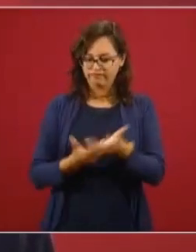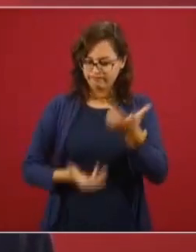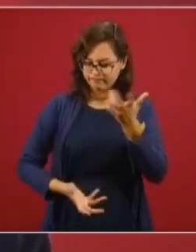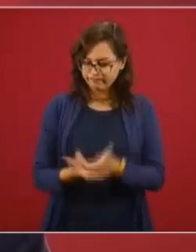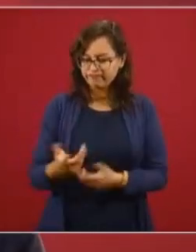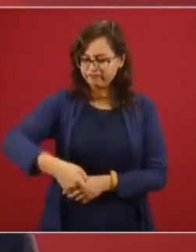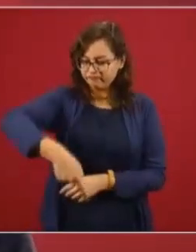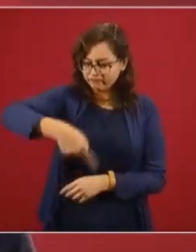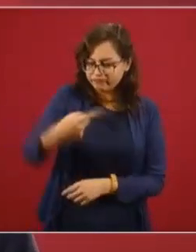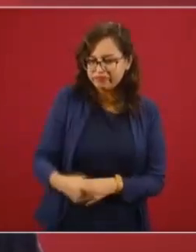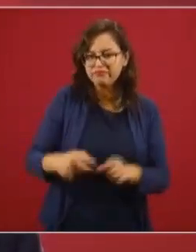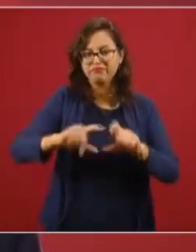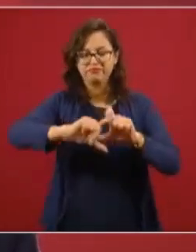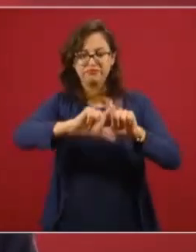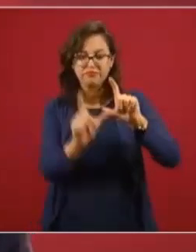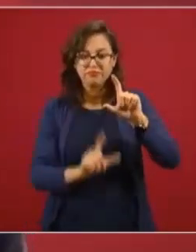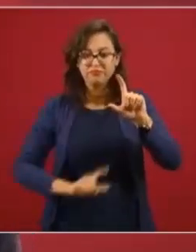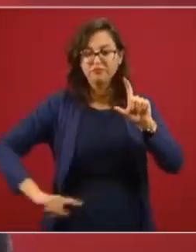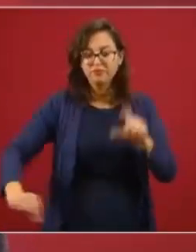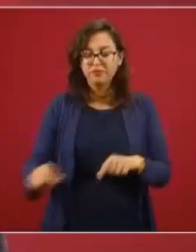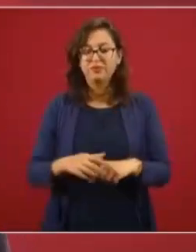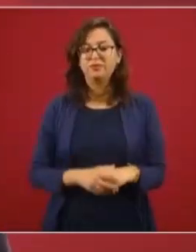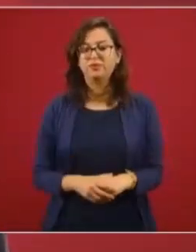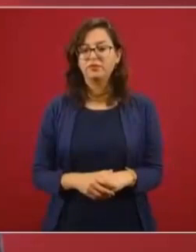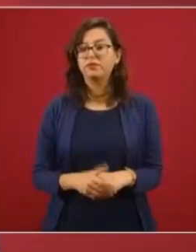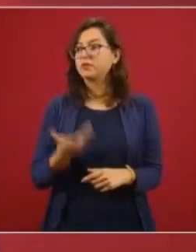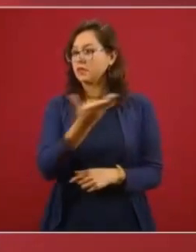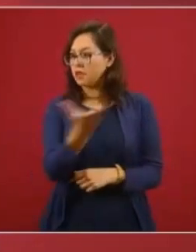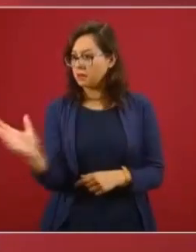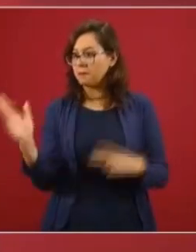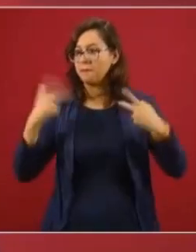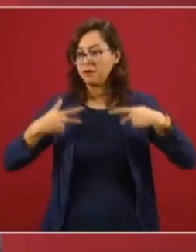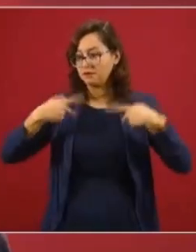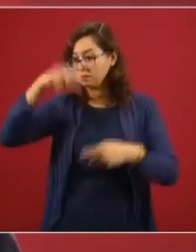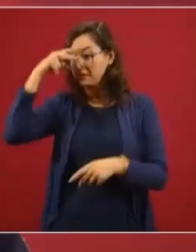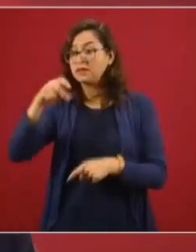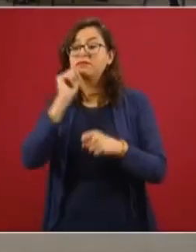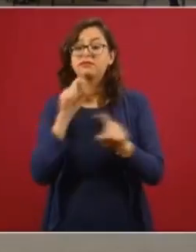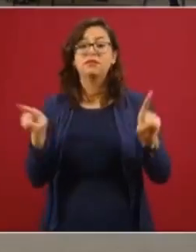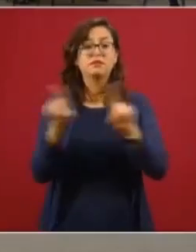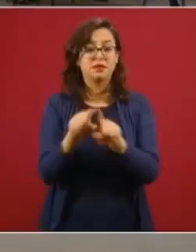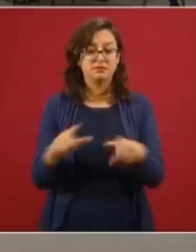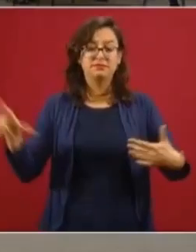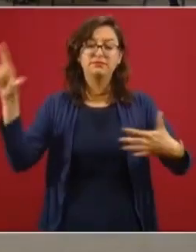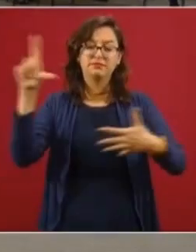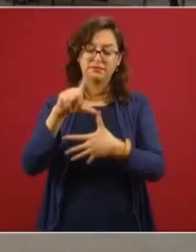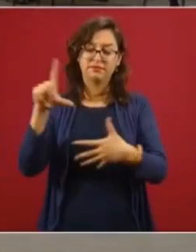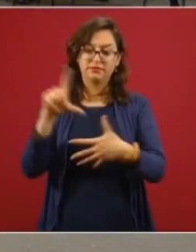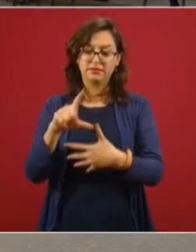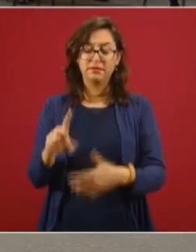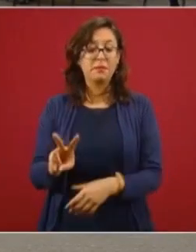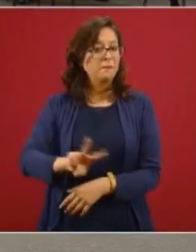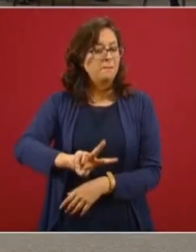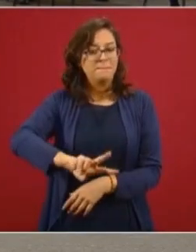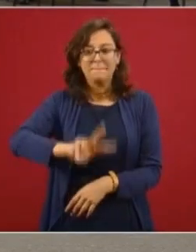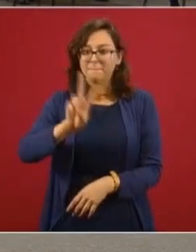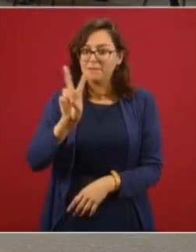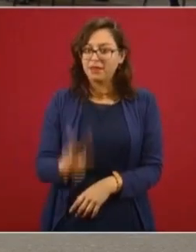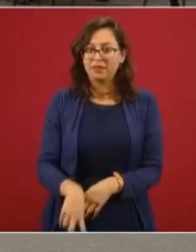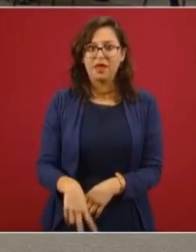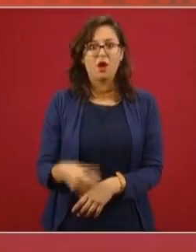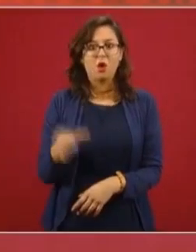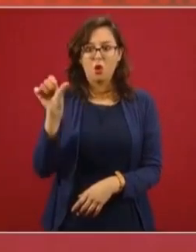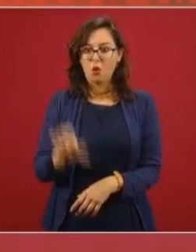para México, por México, para los mexicanos y para América Latina. Sin duda alguna, un momento de gran